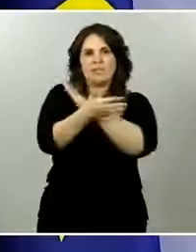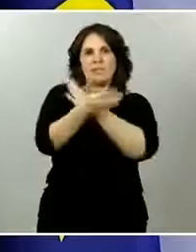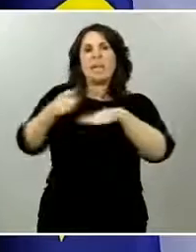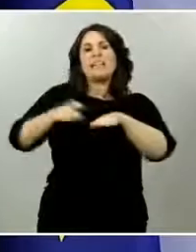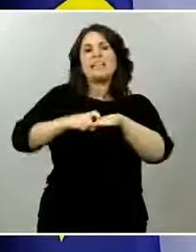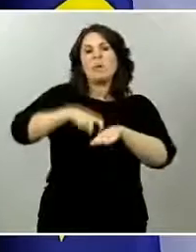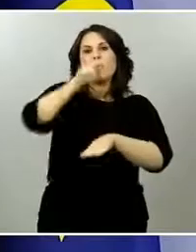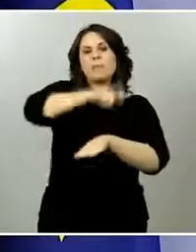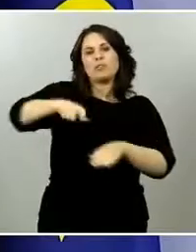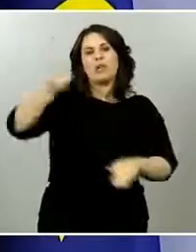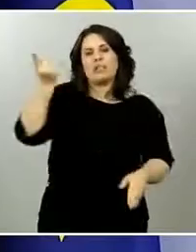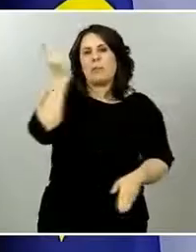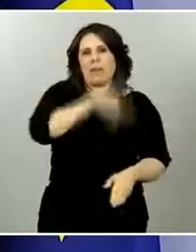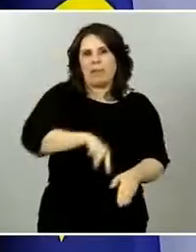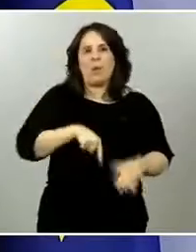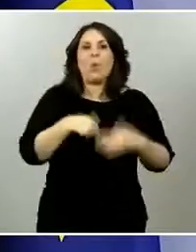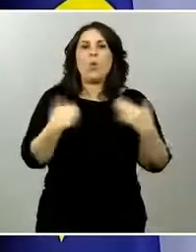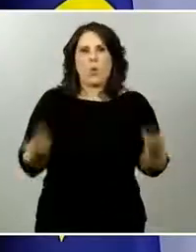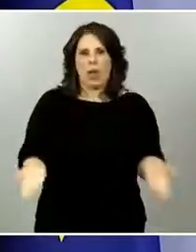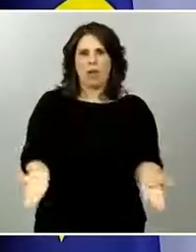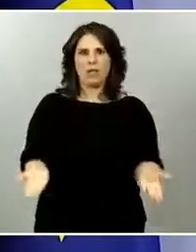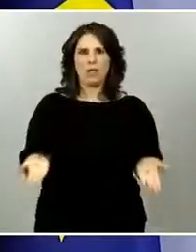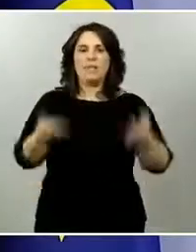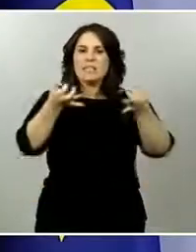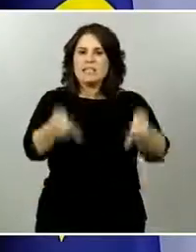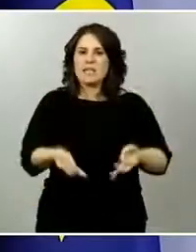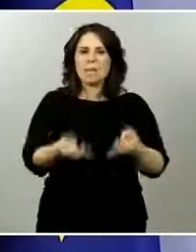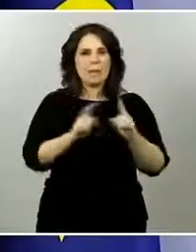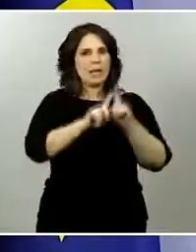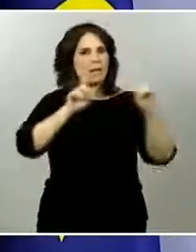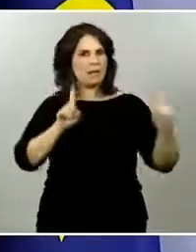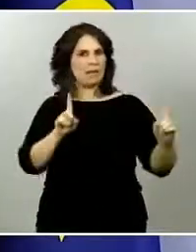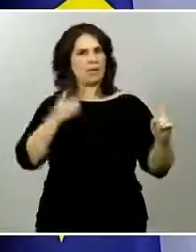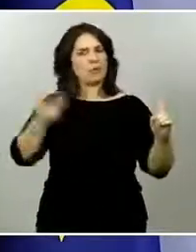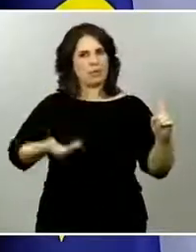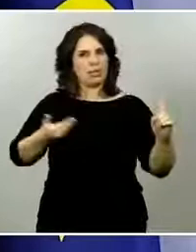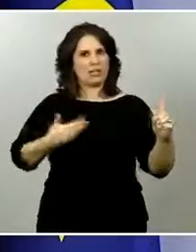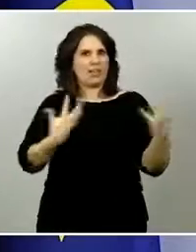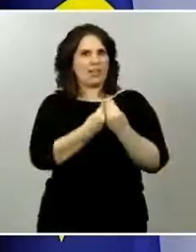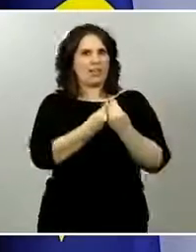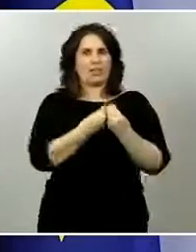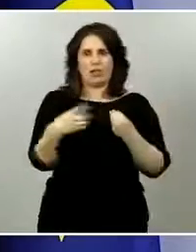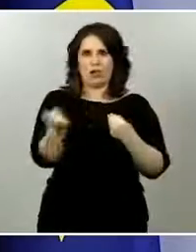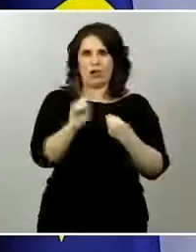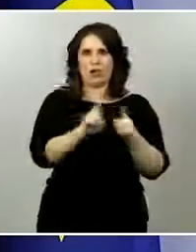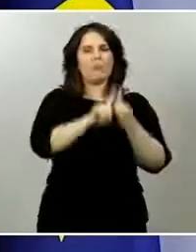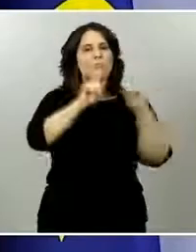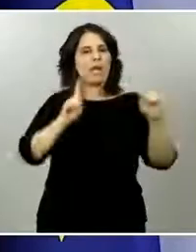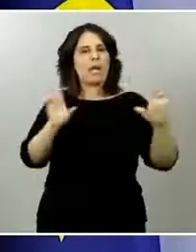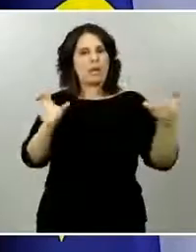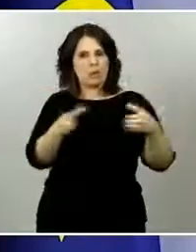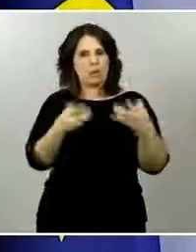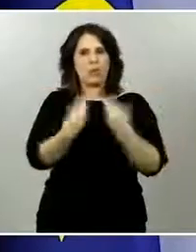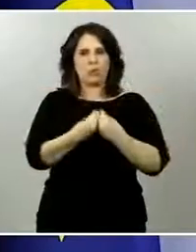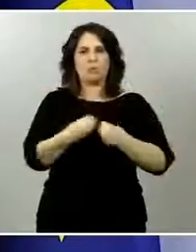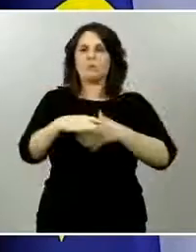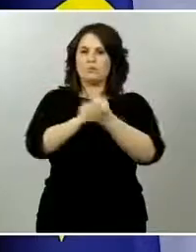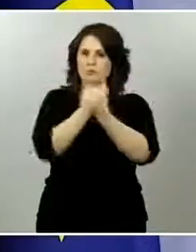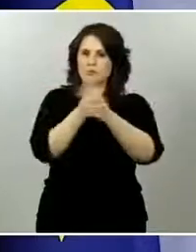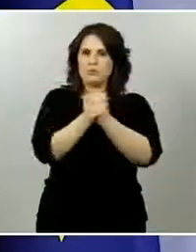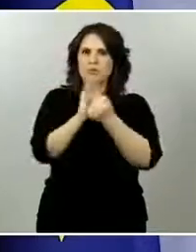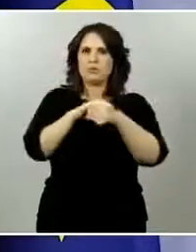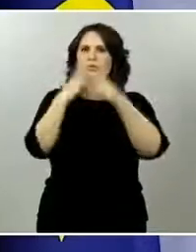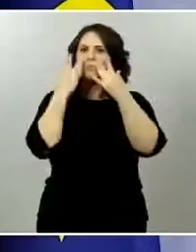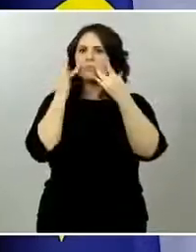también en fase 1 se permiten reuniones de hasta 10 personas por tanto no se pone ninguna restricción a qué tipo de personas tienen que hacer siempre